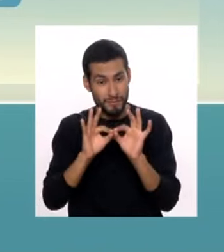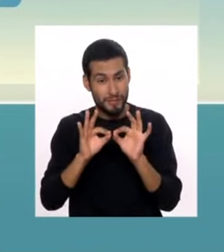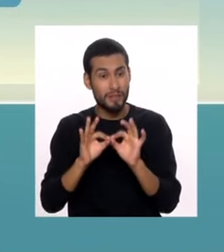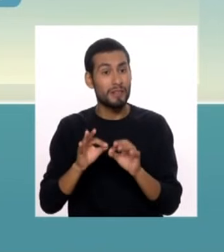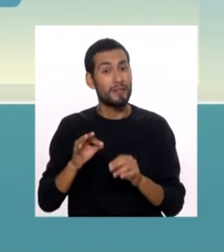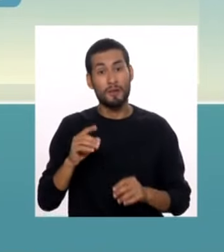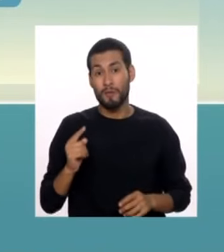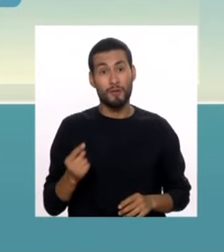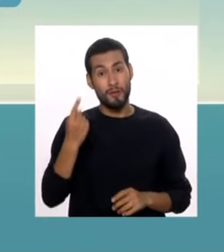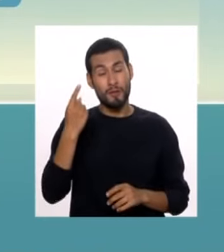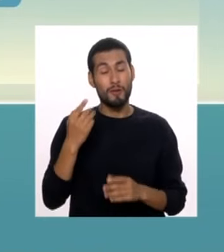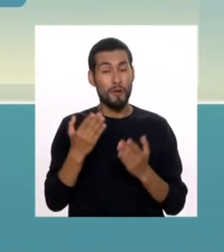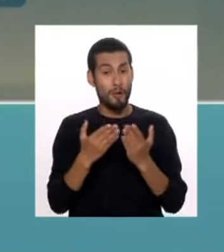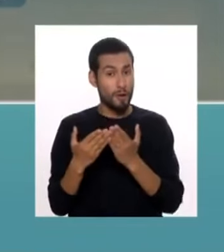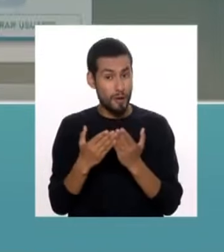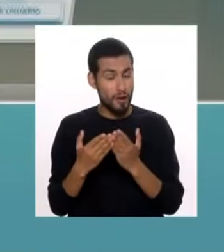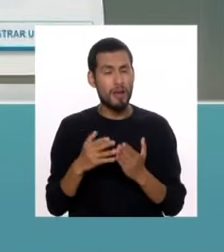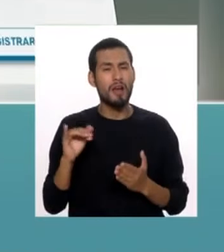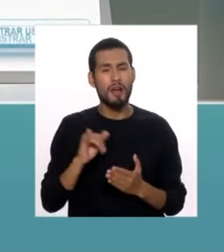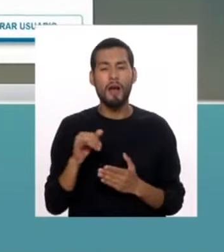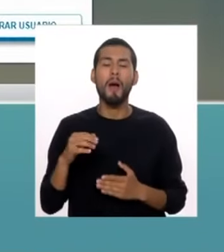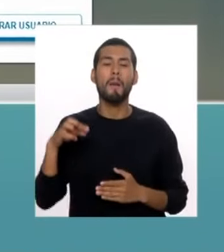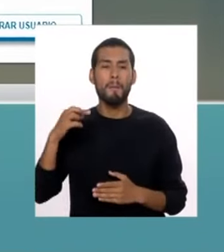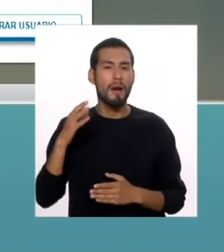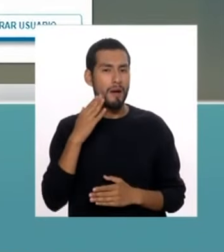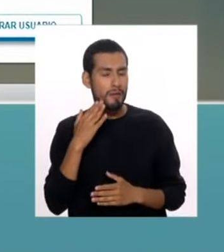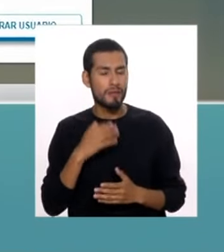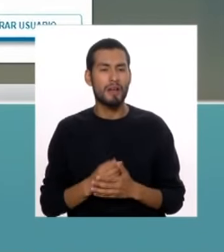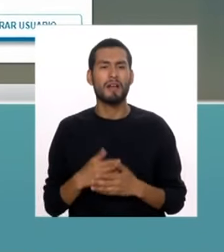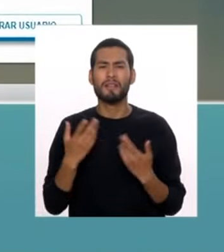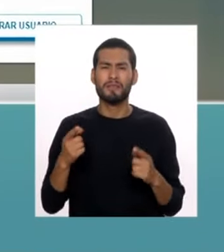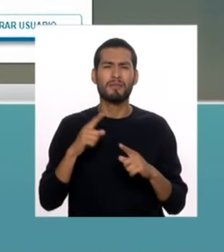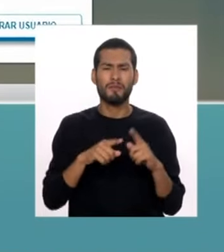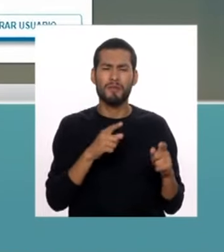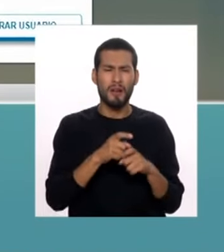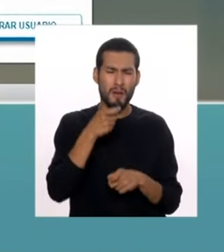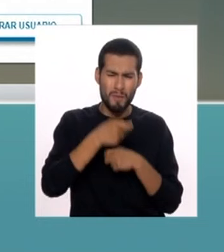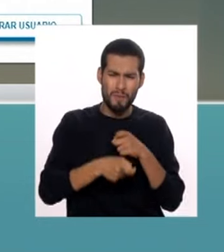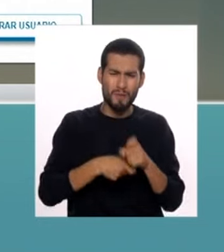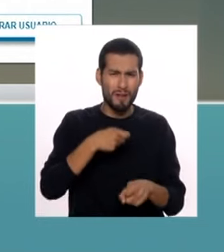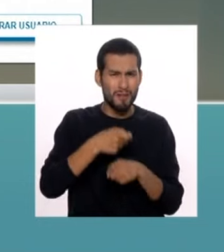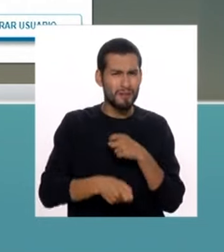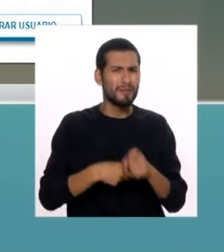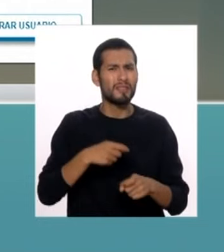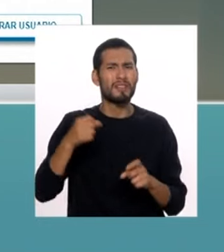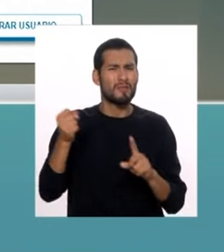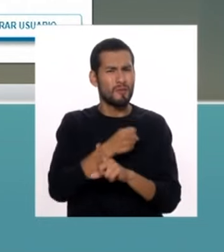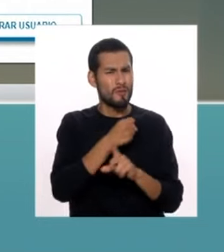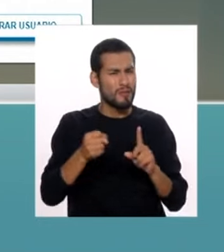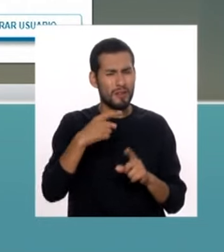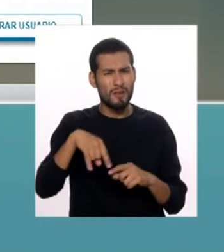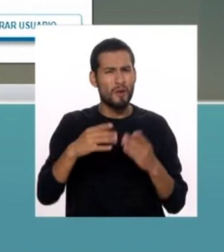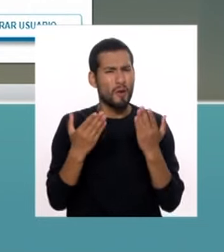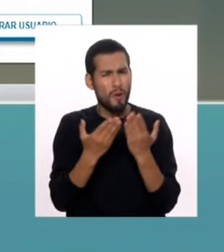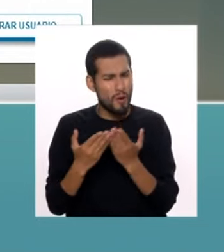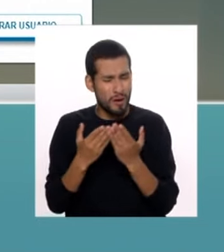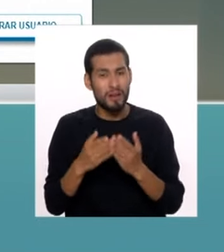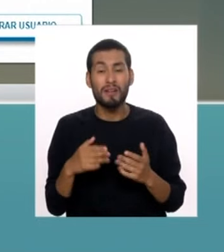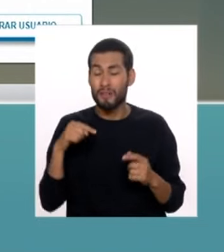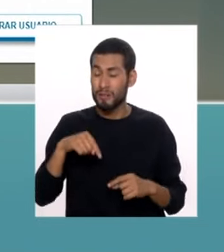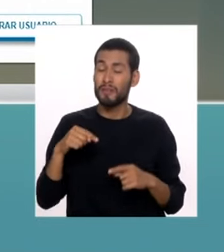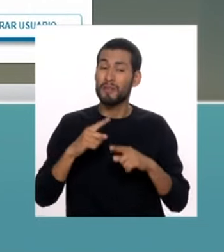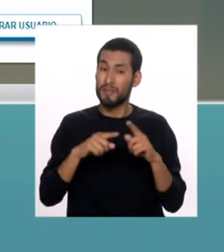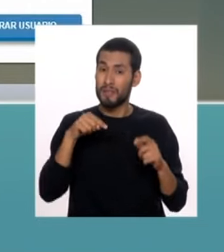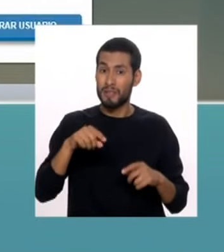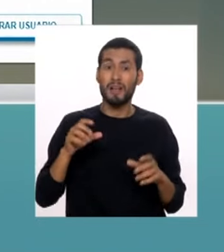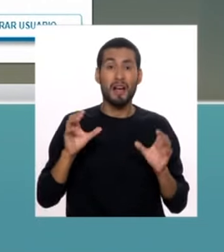no solamente para los colegios, sino para los padres. La violencia escolar continúa y, como ustedes bien saben, el Instituto Nacional de